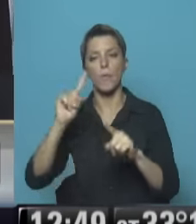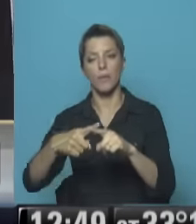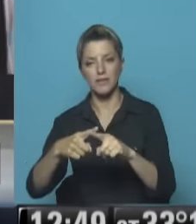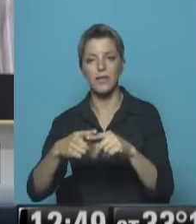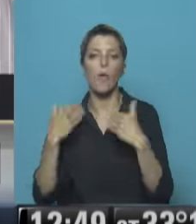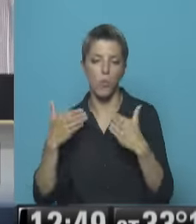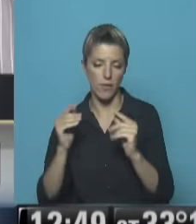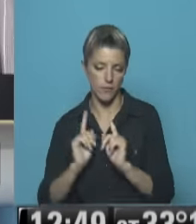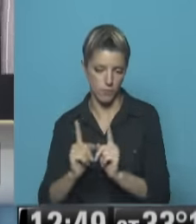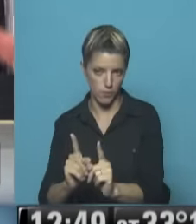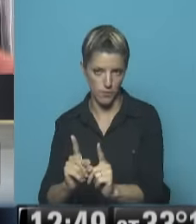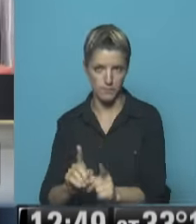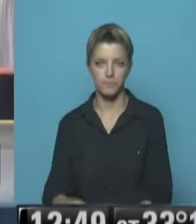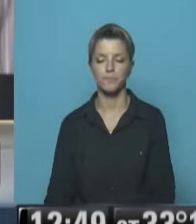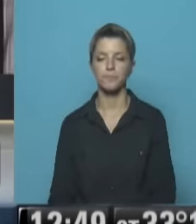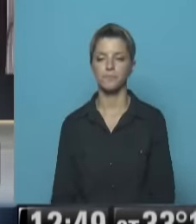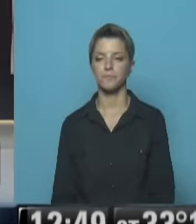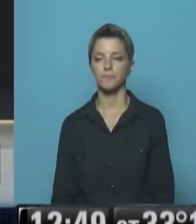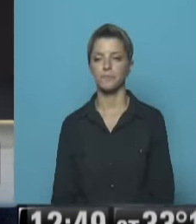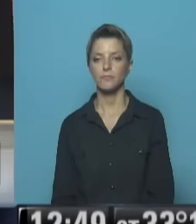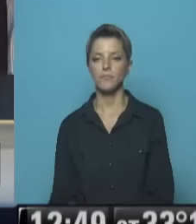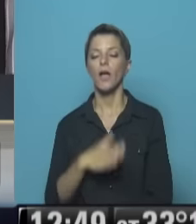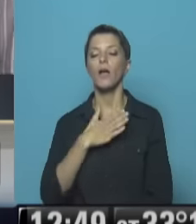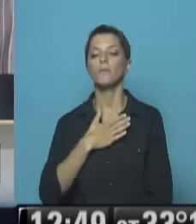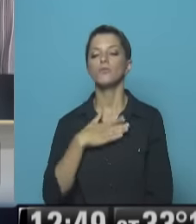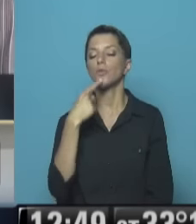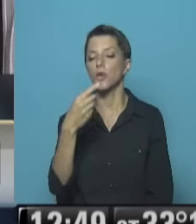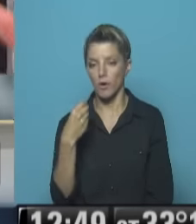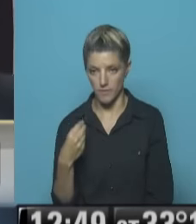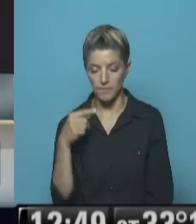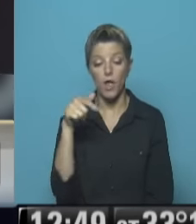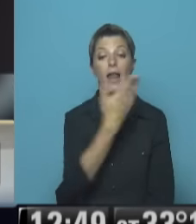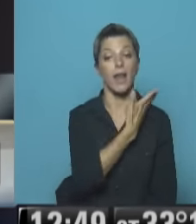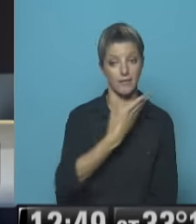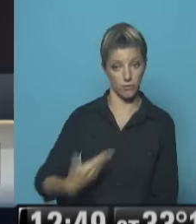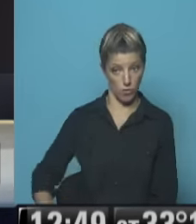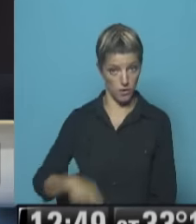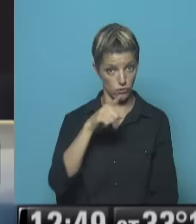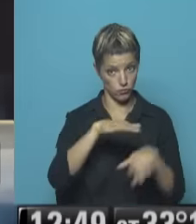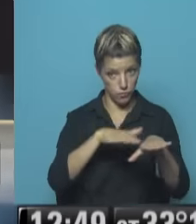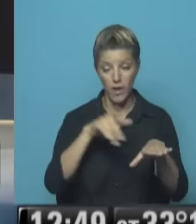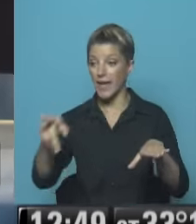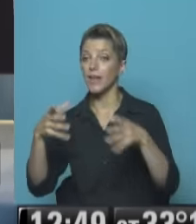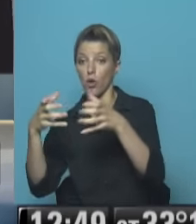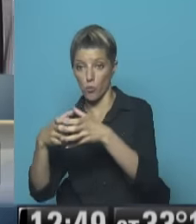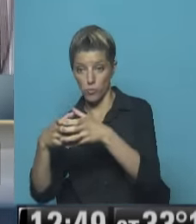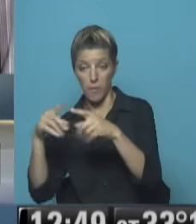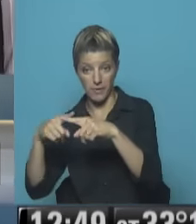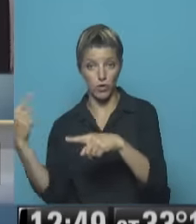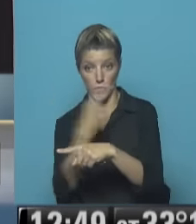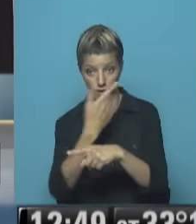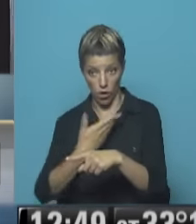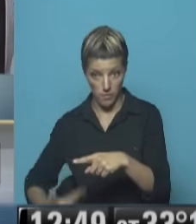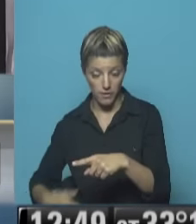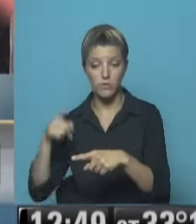llevar adelante Ahora Lo que digo Que acá hay un espejo Entre lo que hace el gobierno Y lo que hace la oposición Que va a determinar A dónde termina